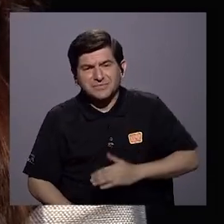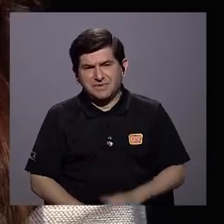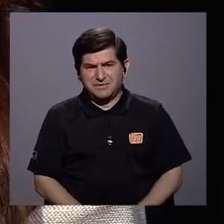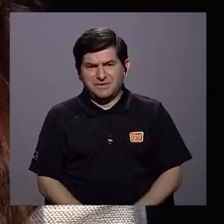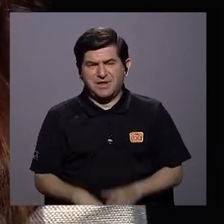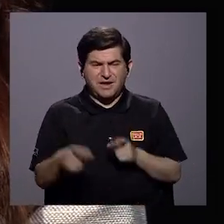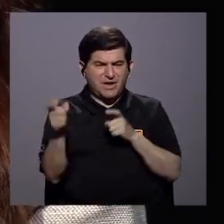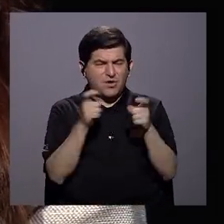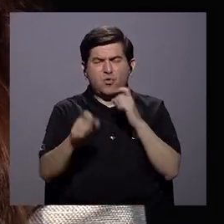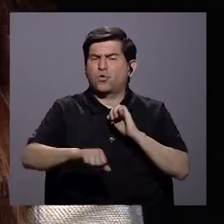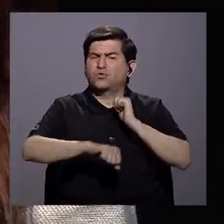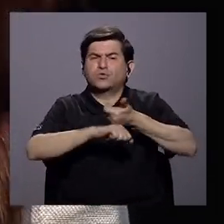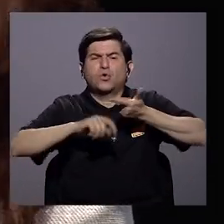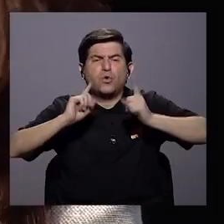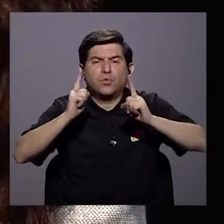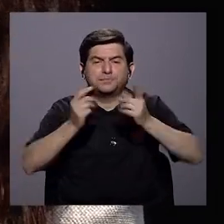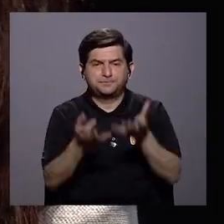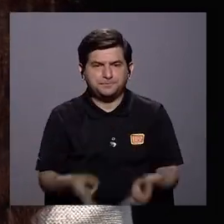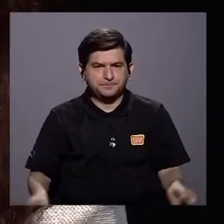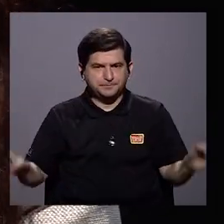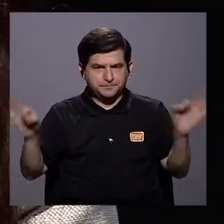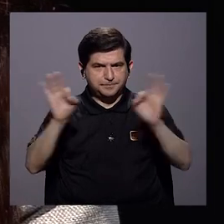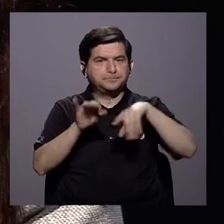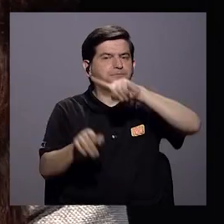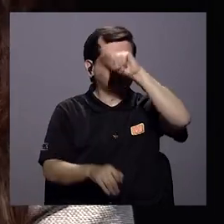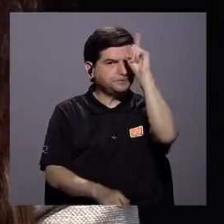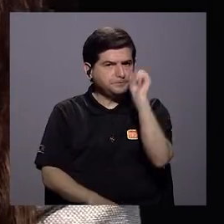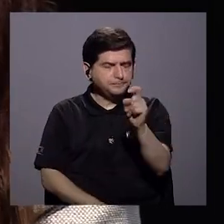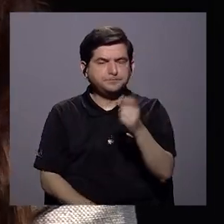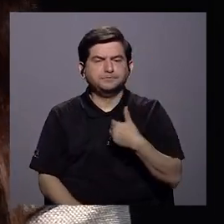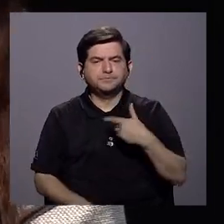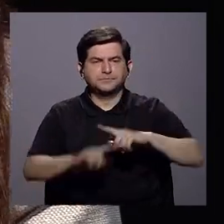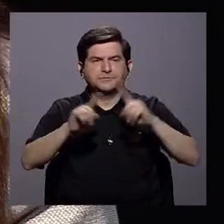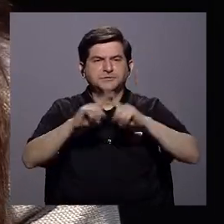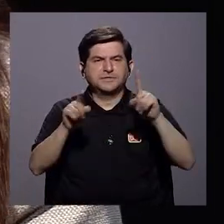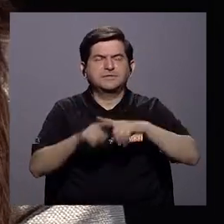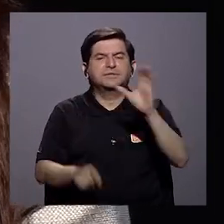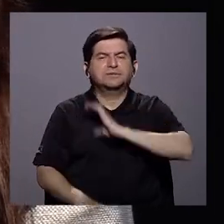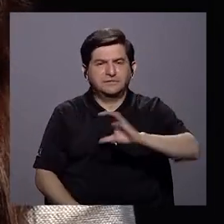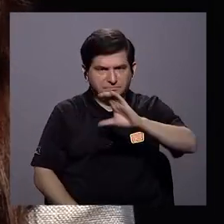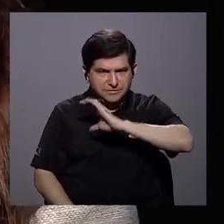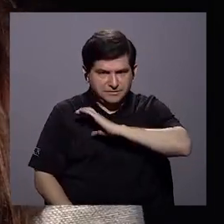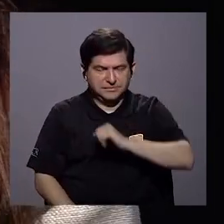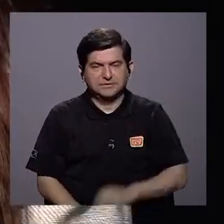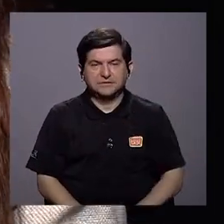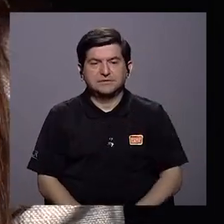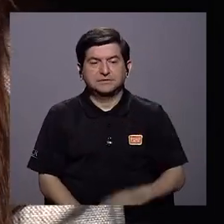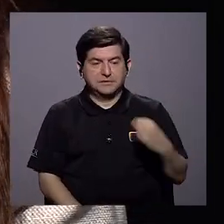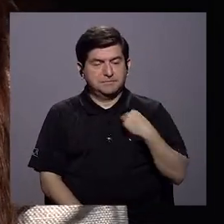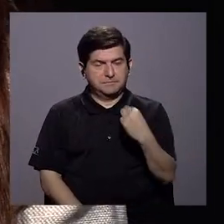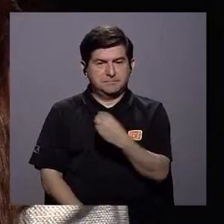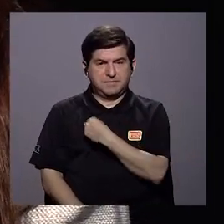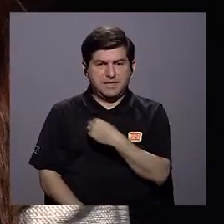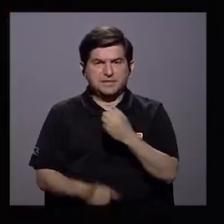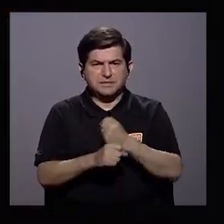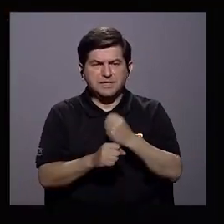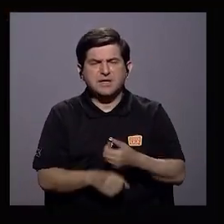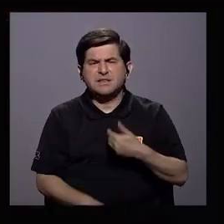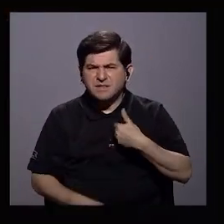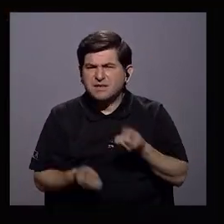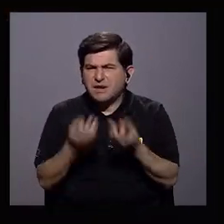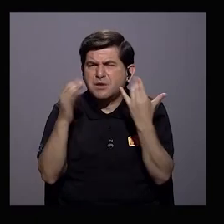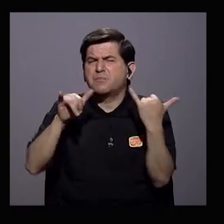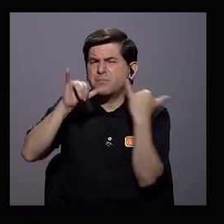¿Qué controles se establecen? Bueno, es muy importante esa pregunta porque tiene varias dimensiones. Hay denuncias,